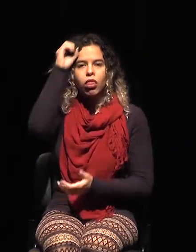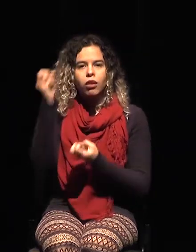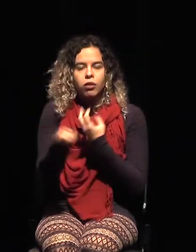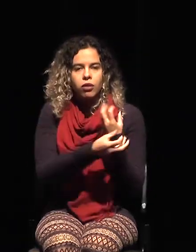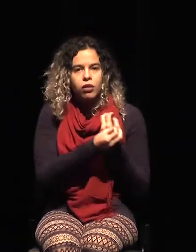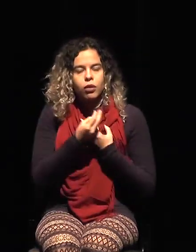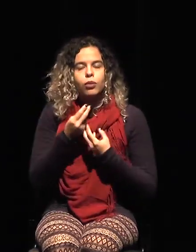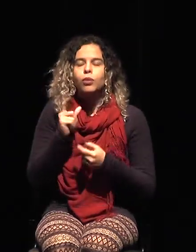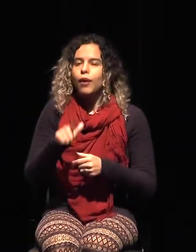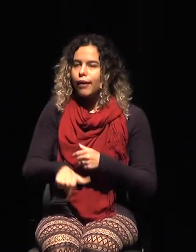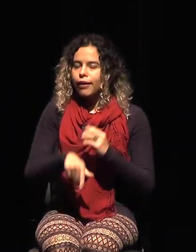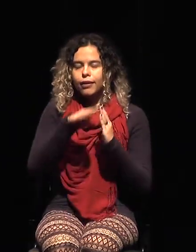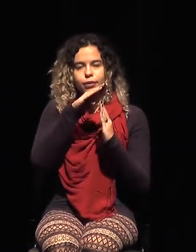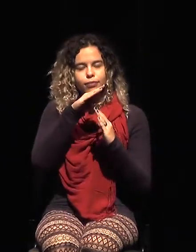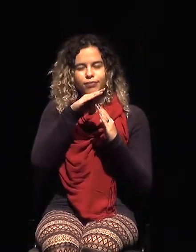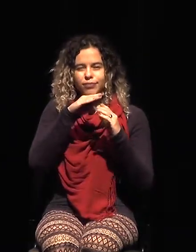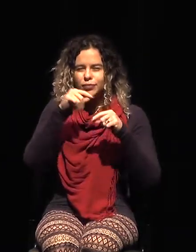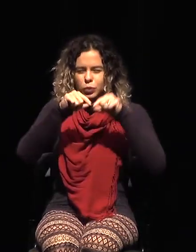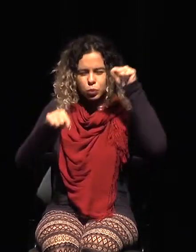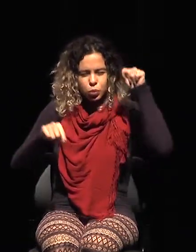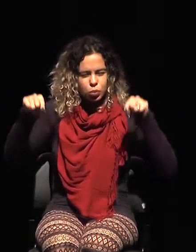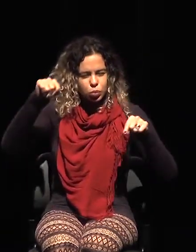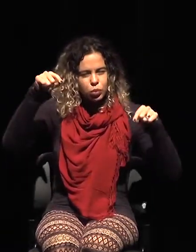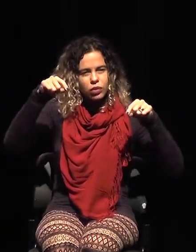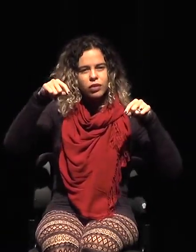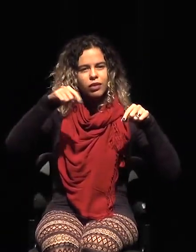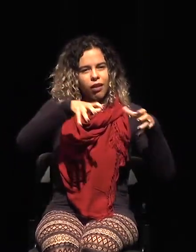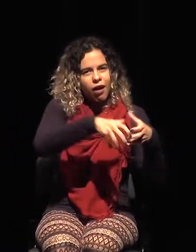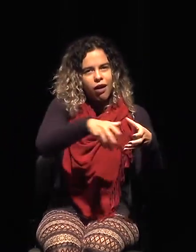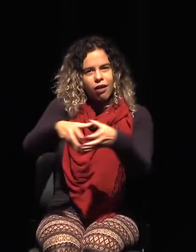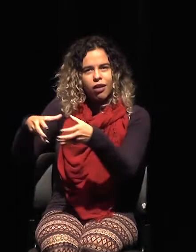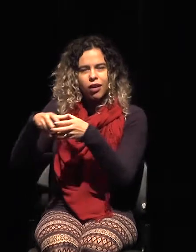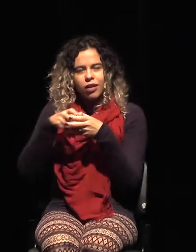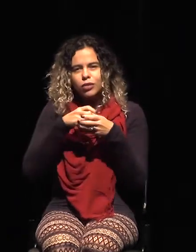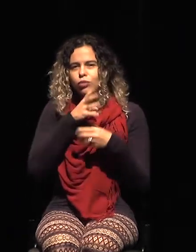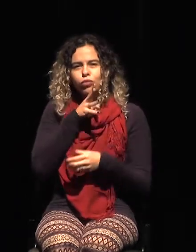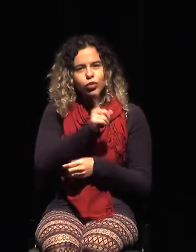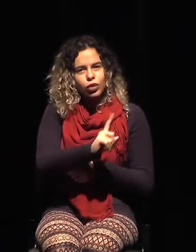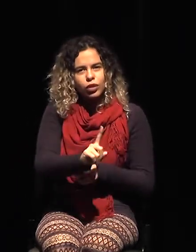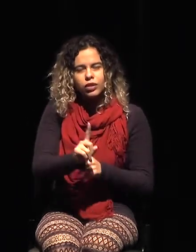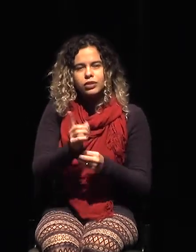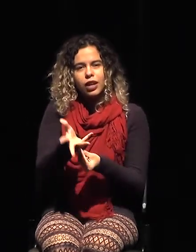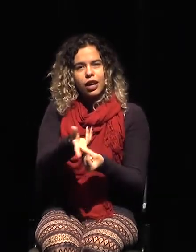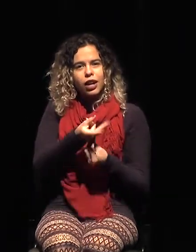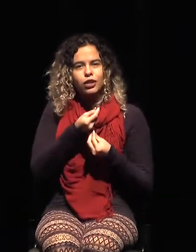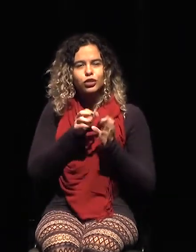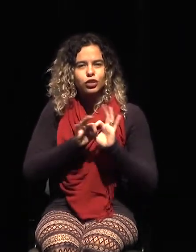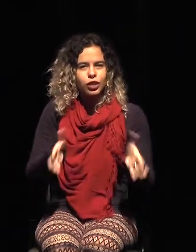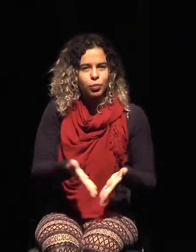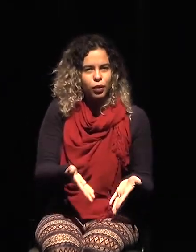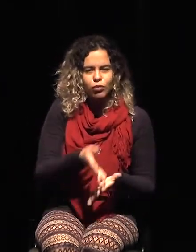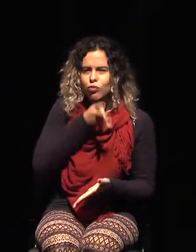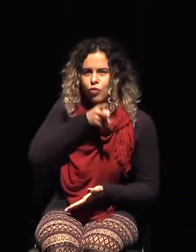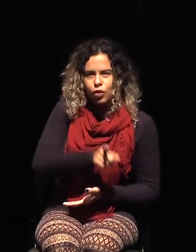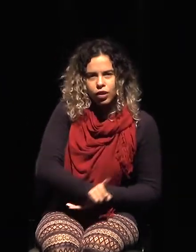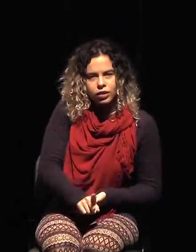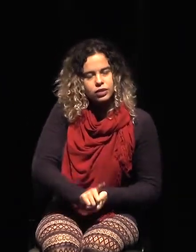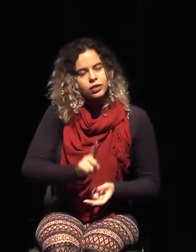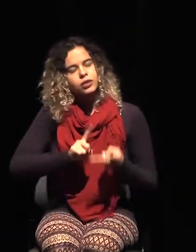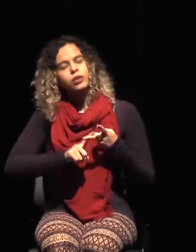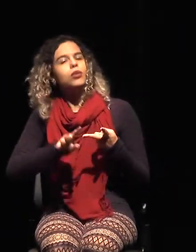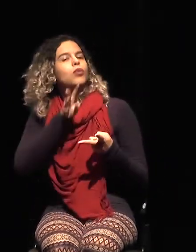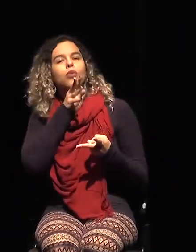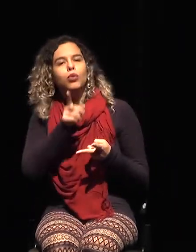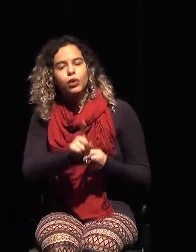conocimiento de una característica del arte contemporánea, el desconocimiento de la característica de arte